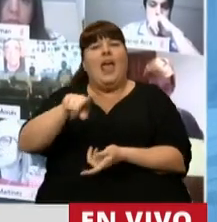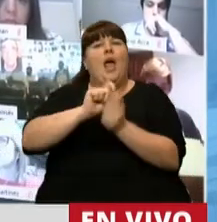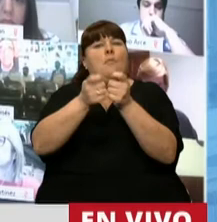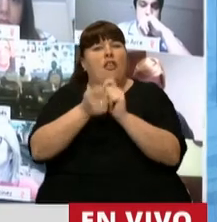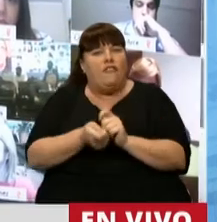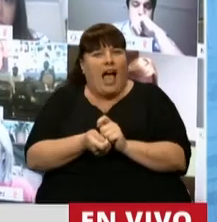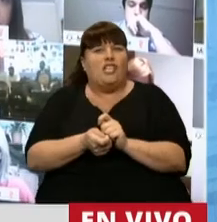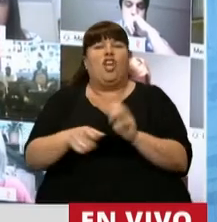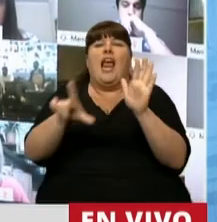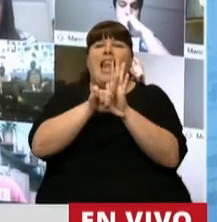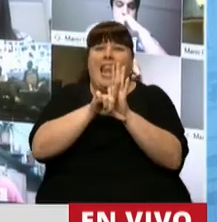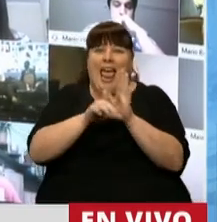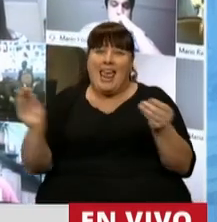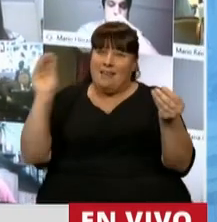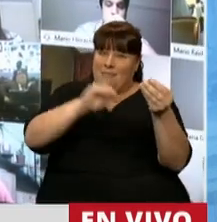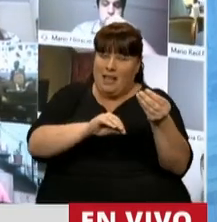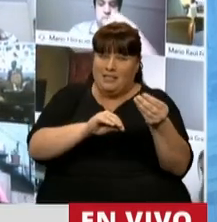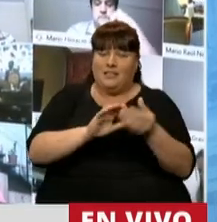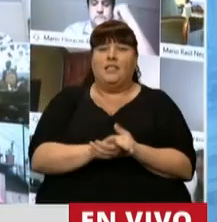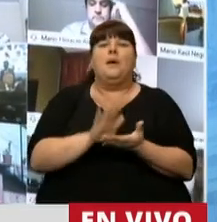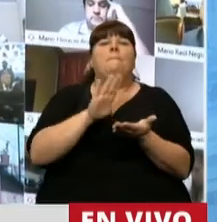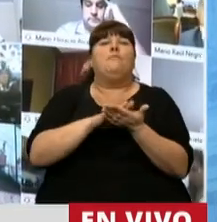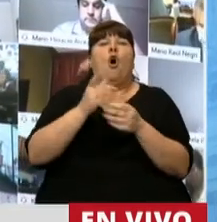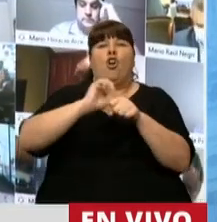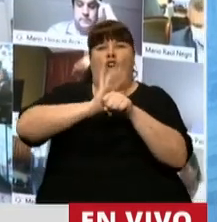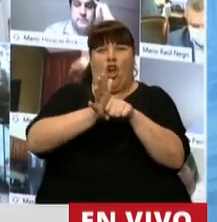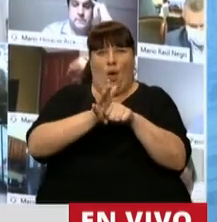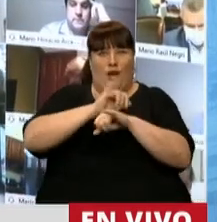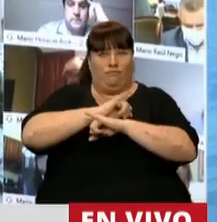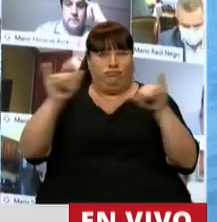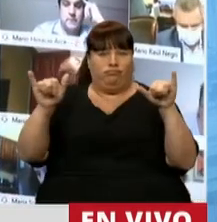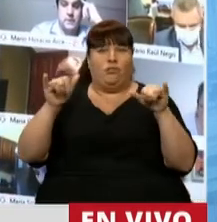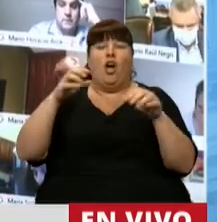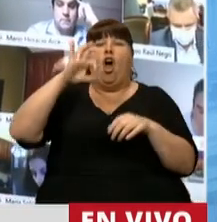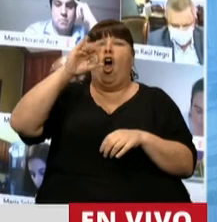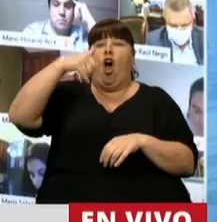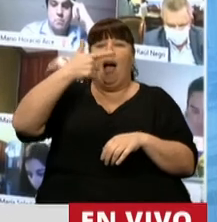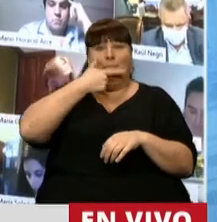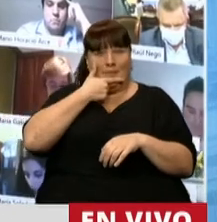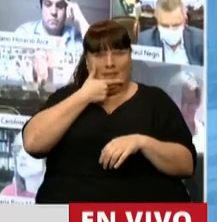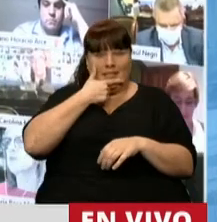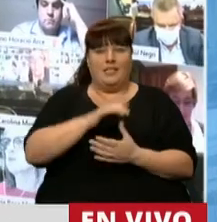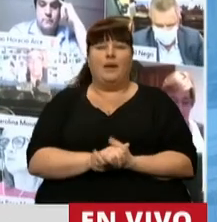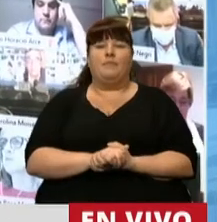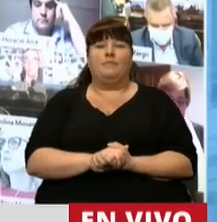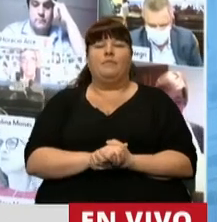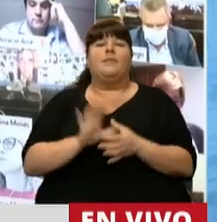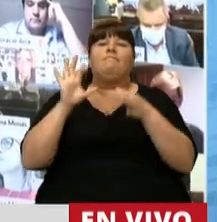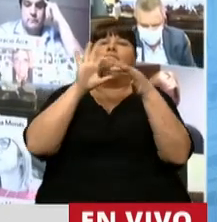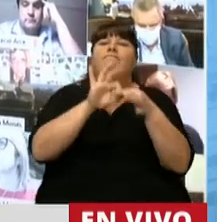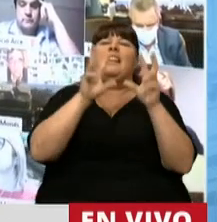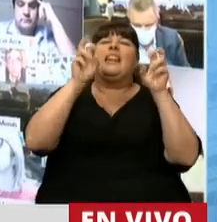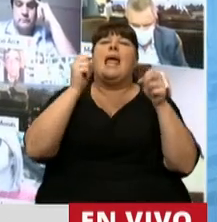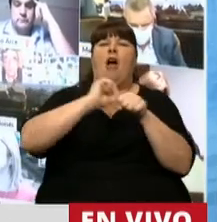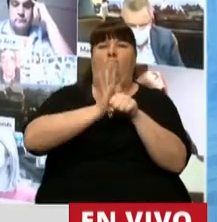modificatorio y normativa complementaria en virtud de la pandemia declarada por la Organización Mundial de la Salud con relación